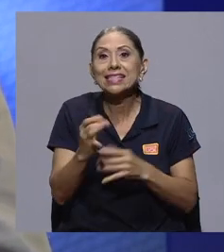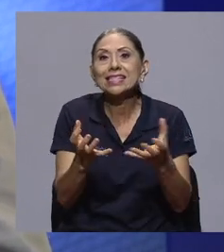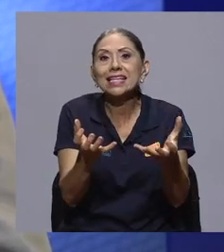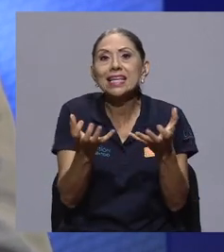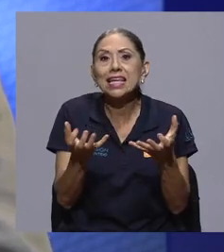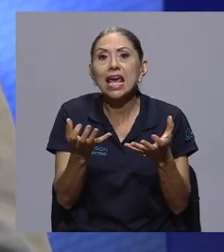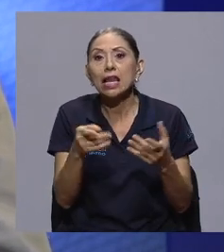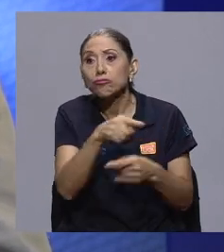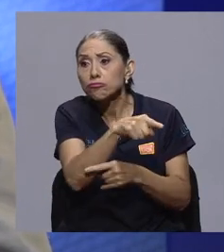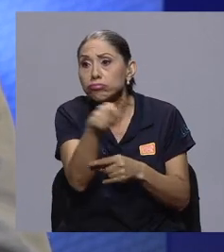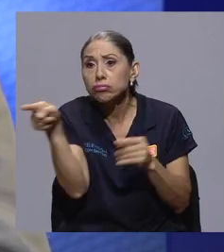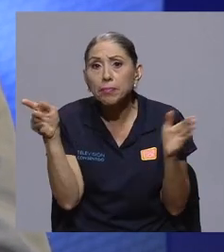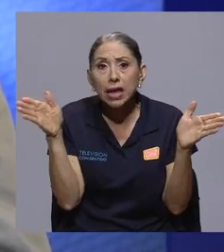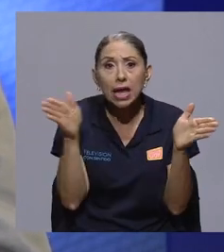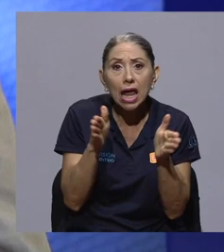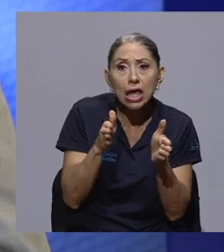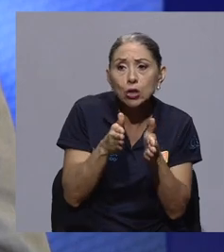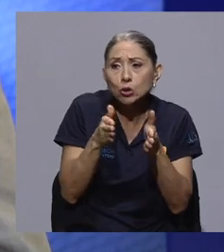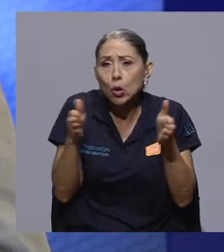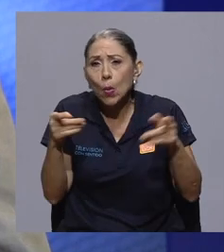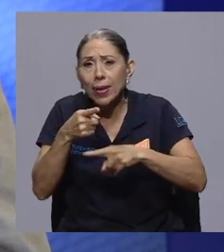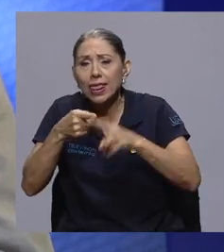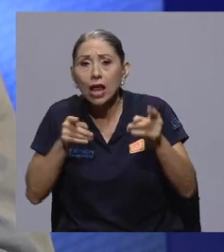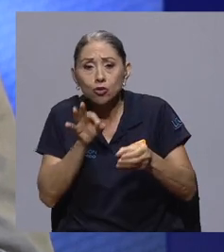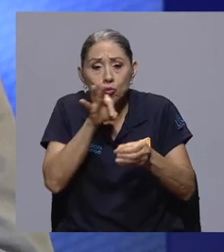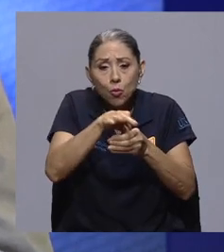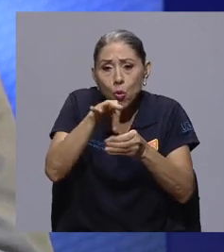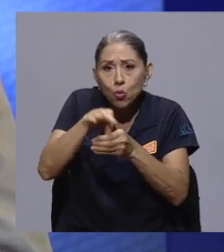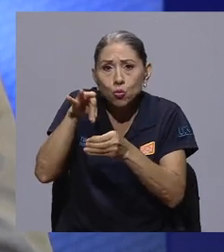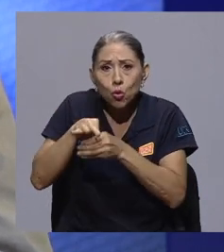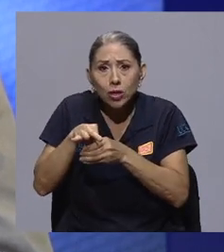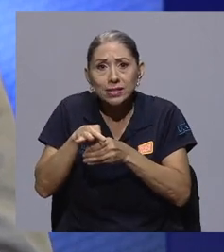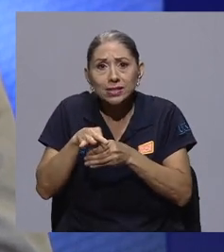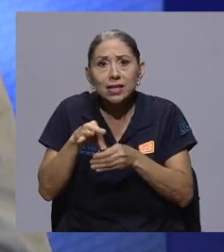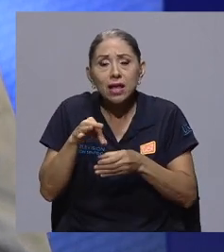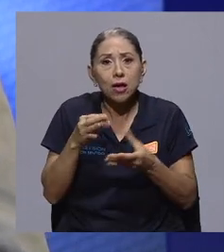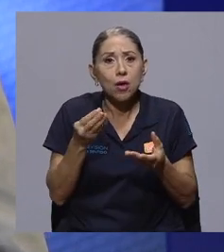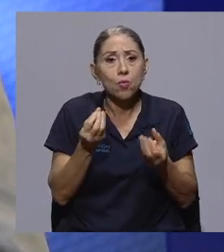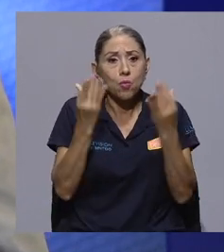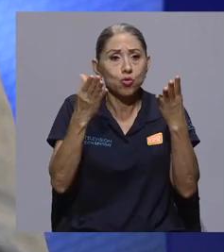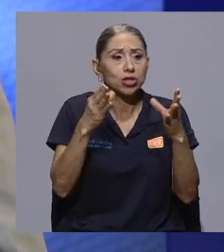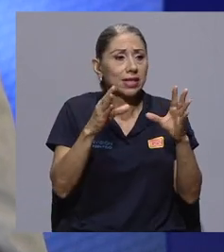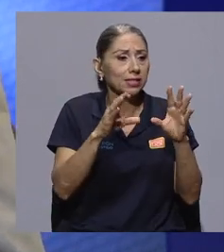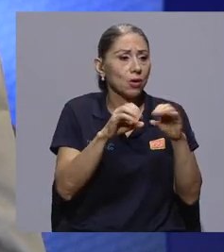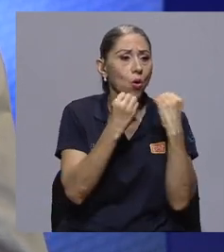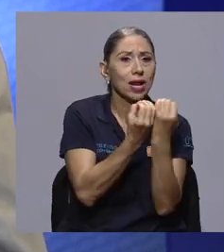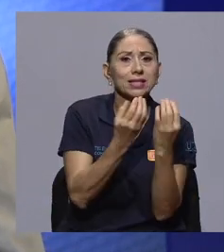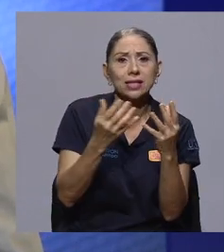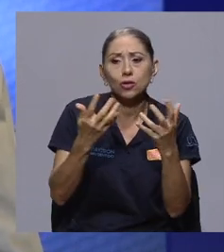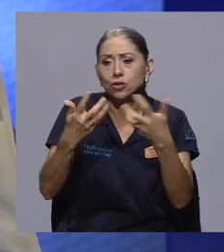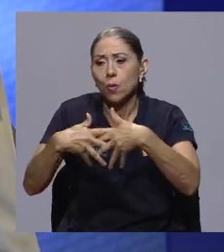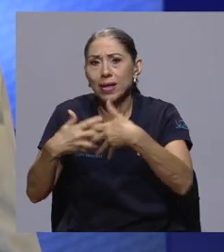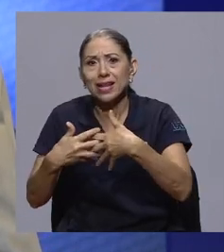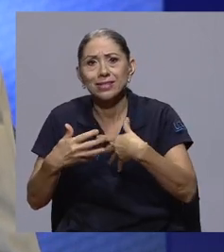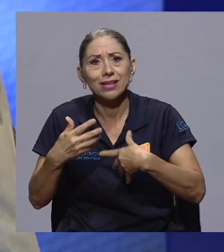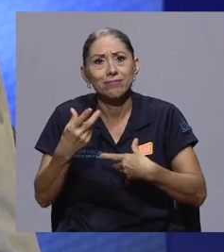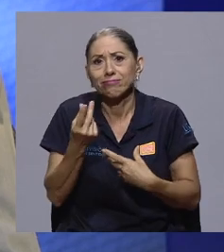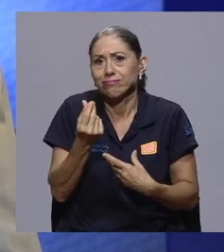productores o medianos productores, muchas de estas organizaciones o compañías no tienen la capacidad económica para producir